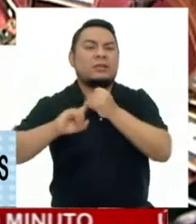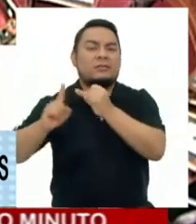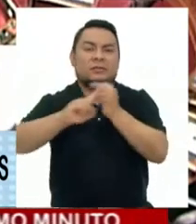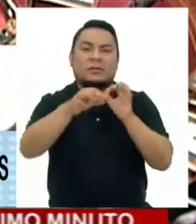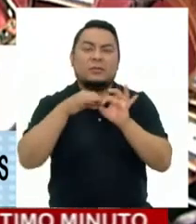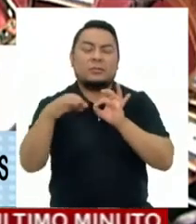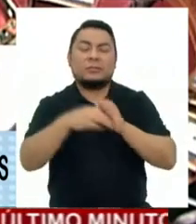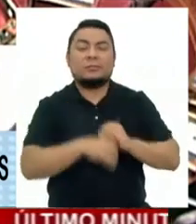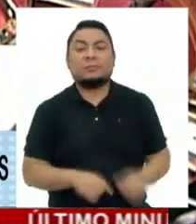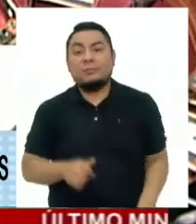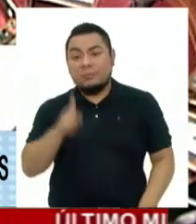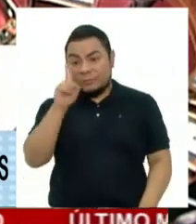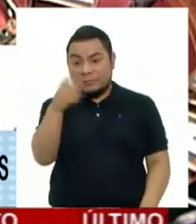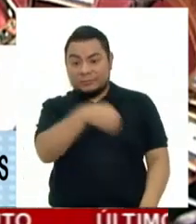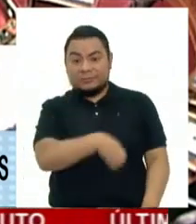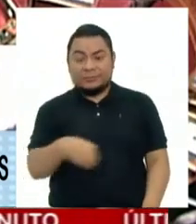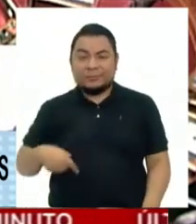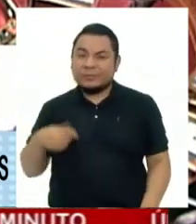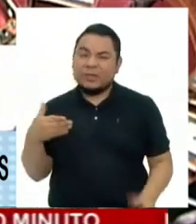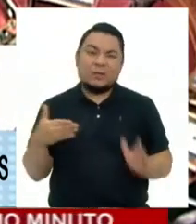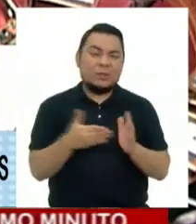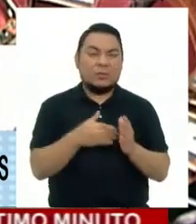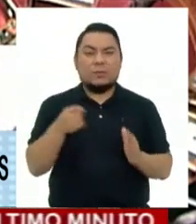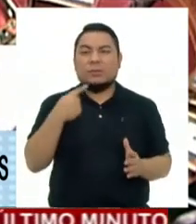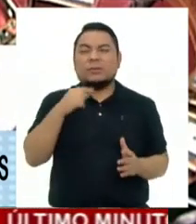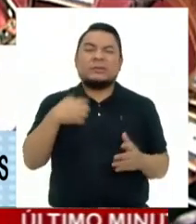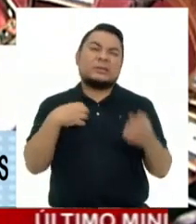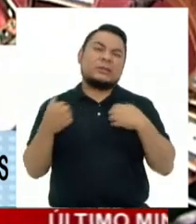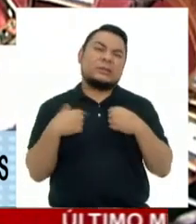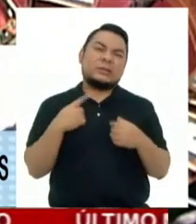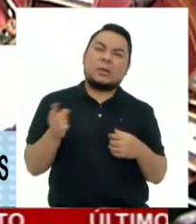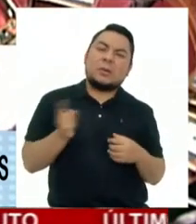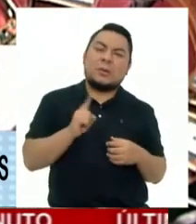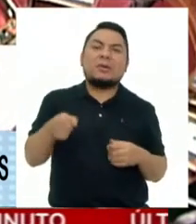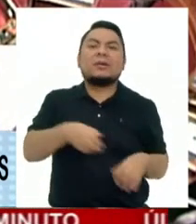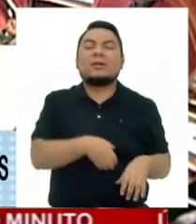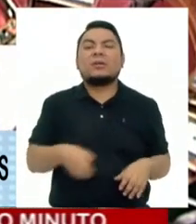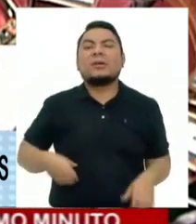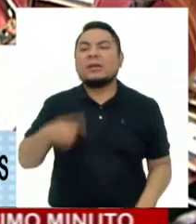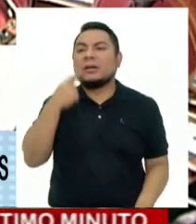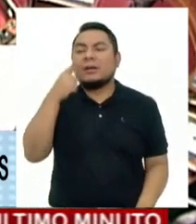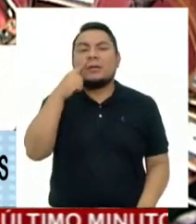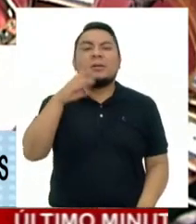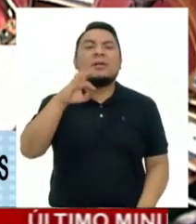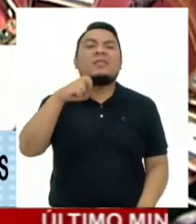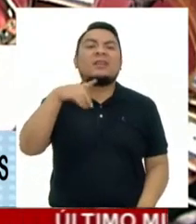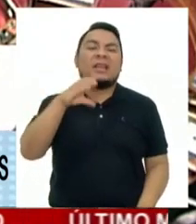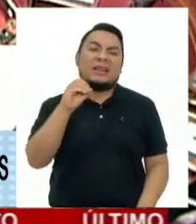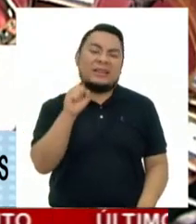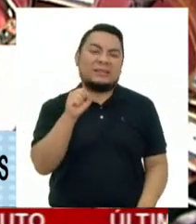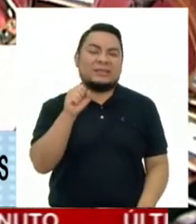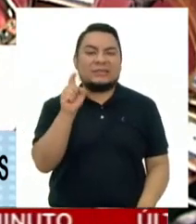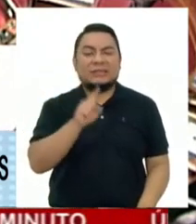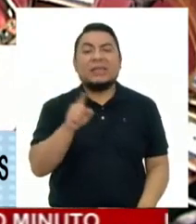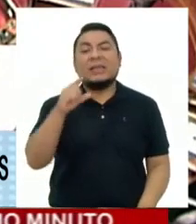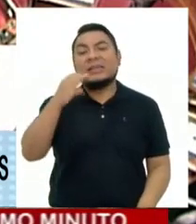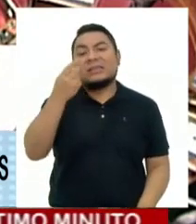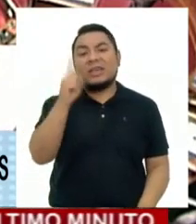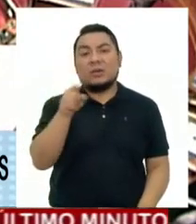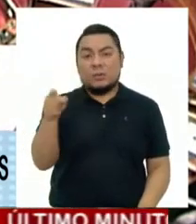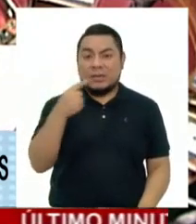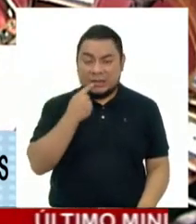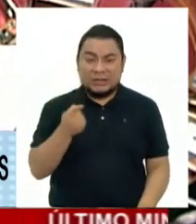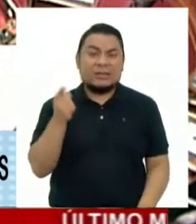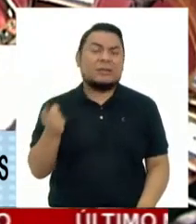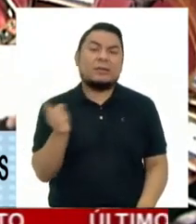que se oponía a esta iniciativa, que criticó de alguna manera, fue el congresista Fernández Chacón, quien señaló